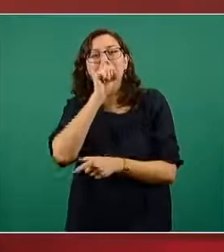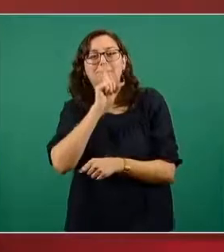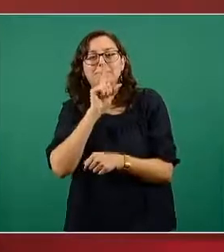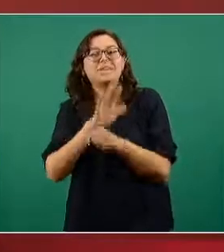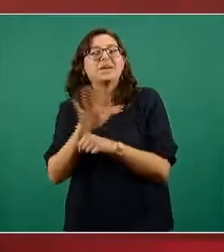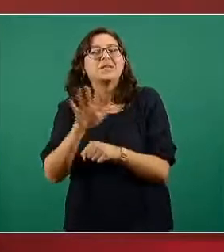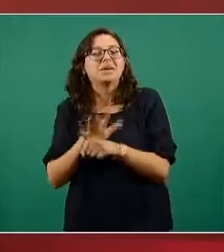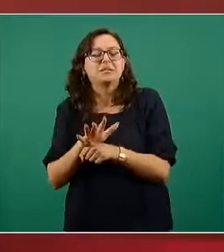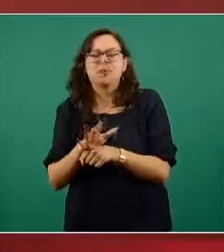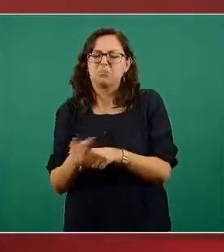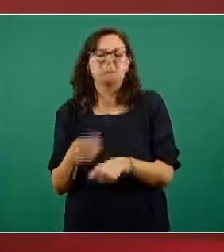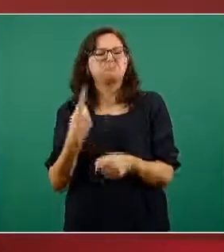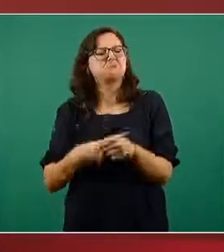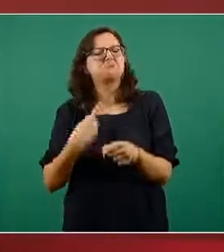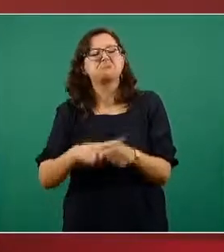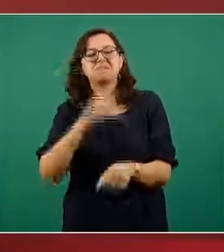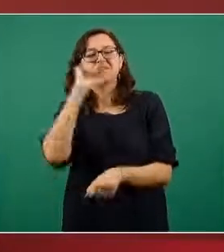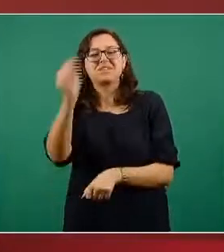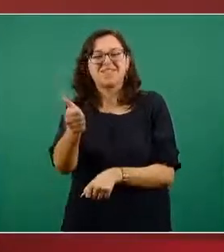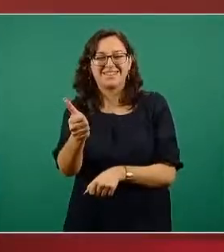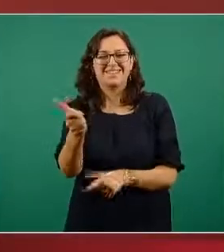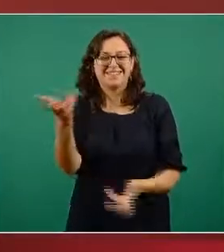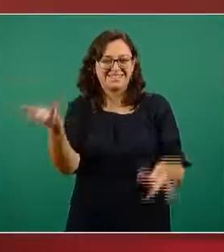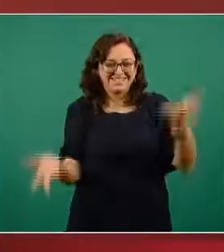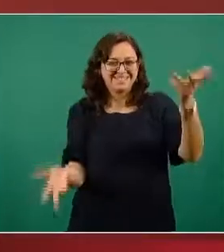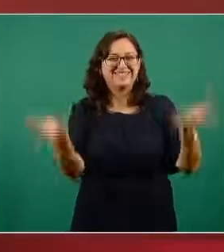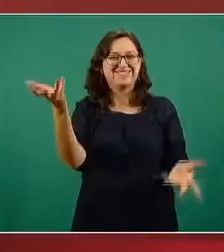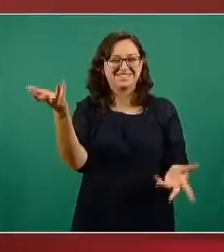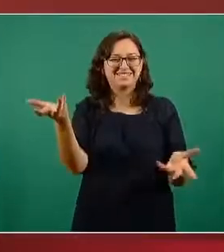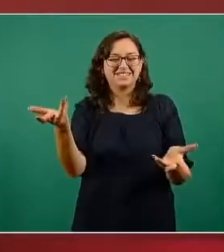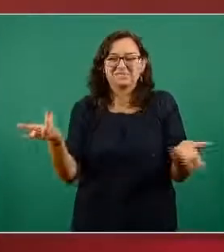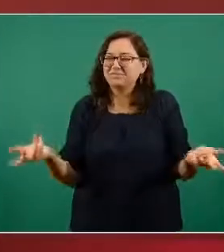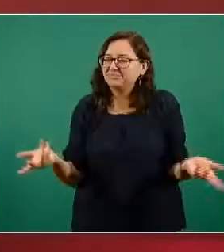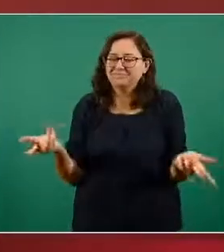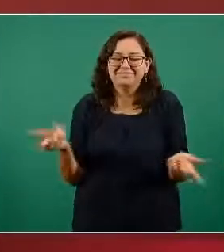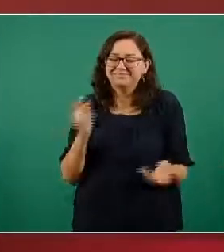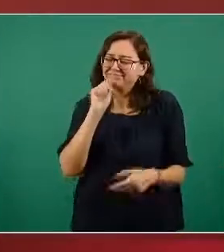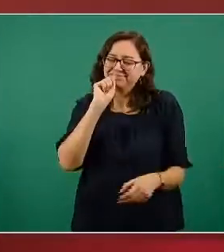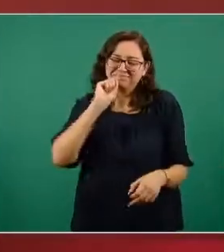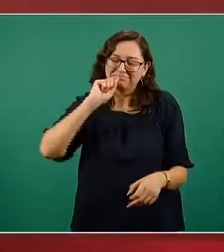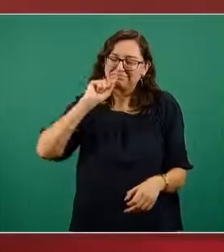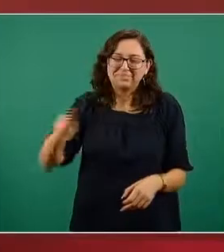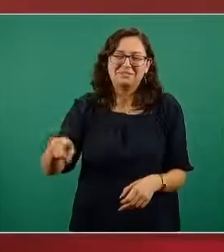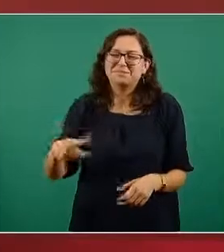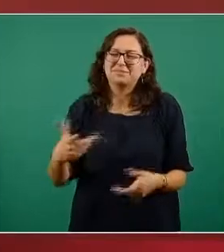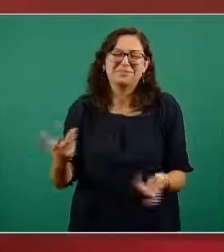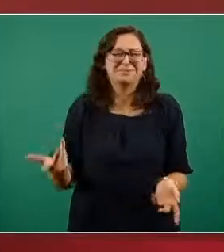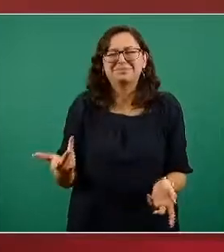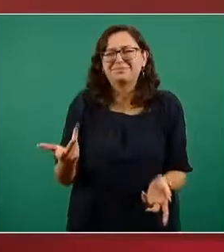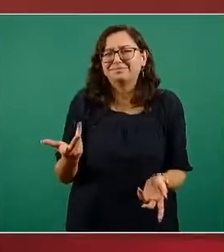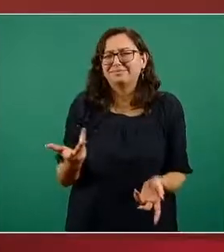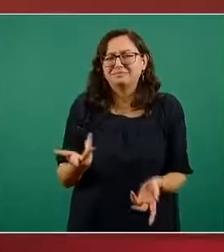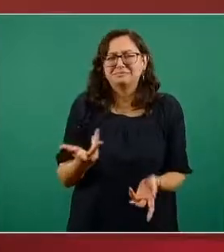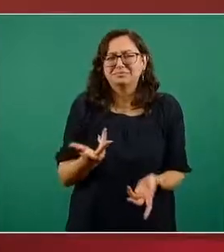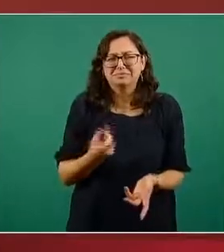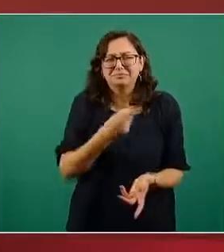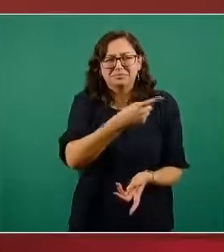no tenía infección por coronavirus también carece de cualquier tipo de sentido lógico cuál sería la